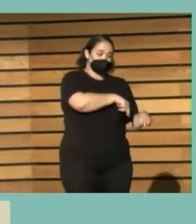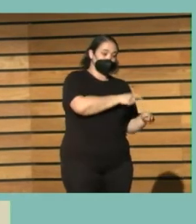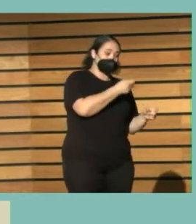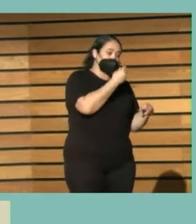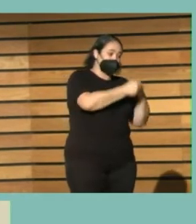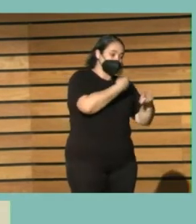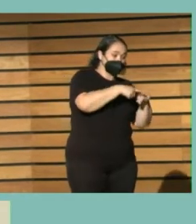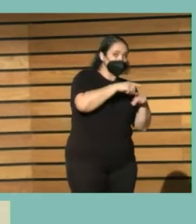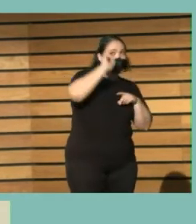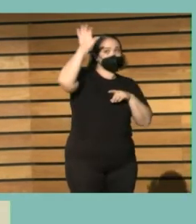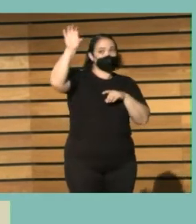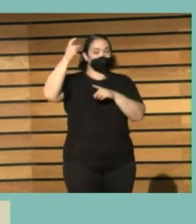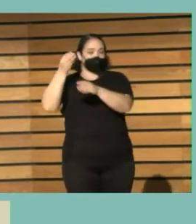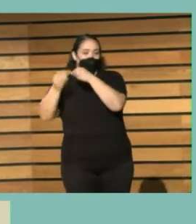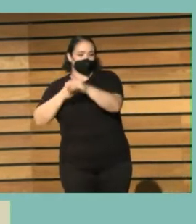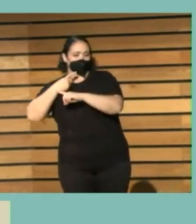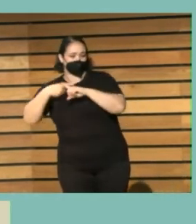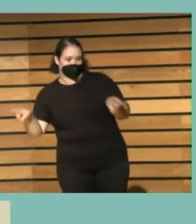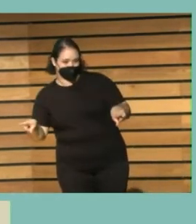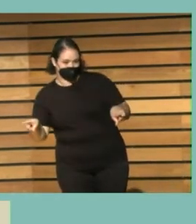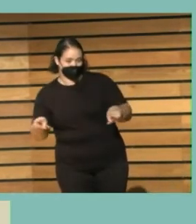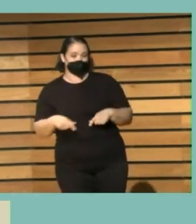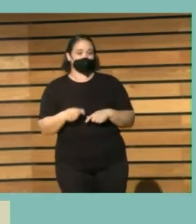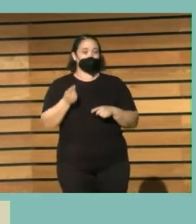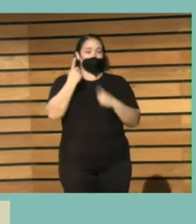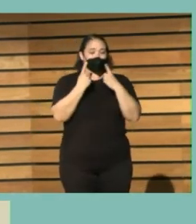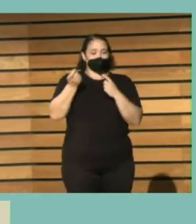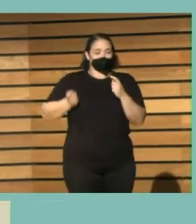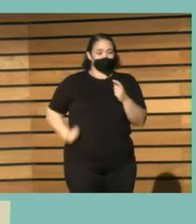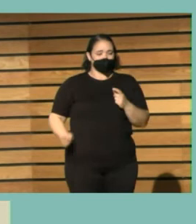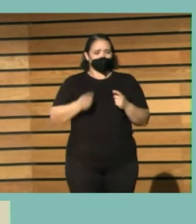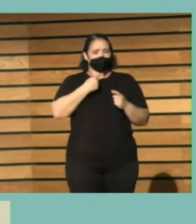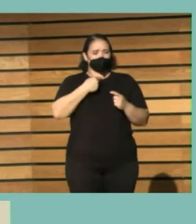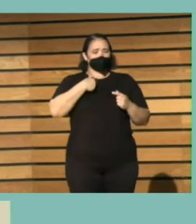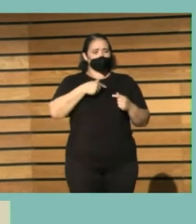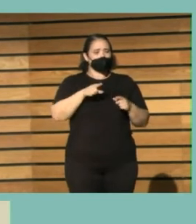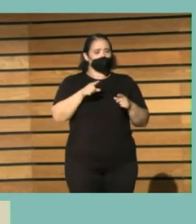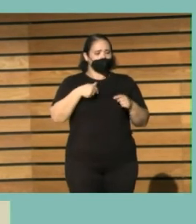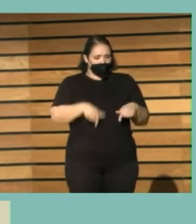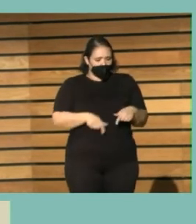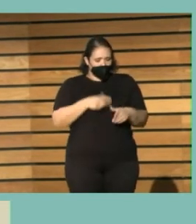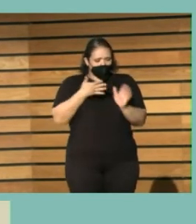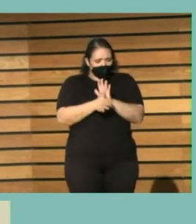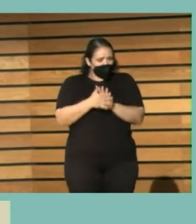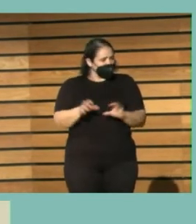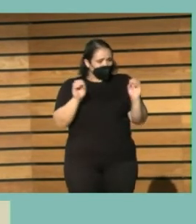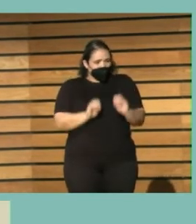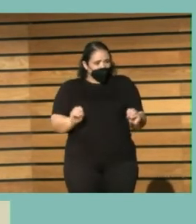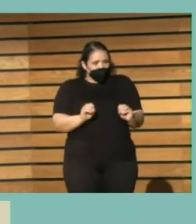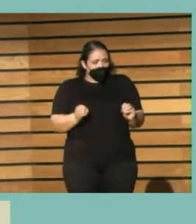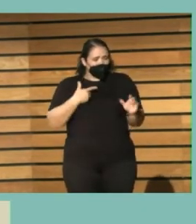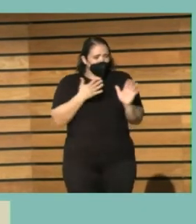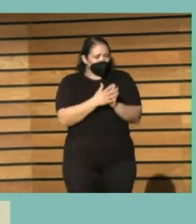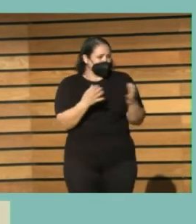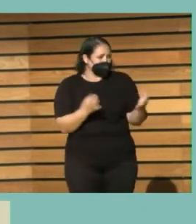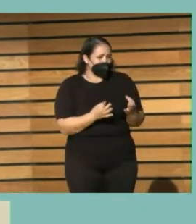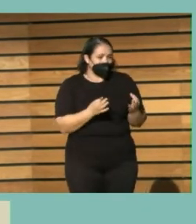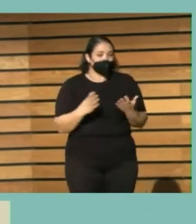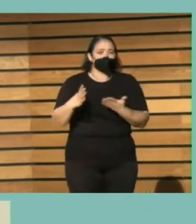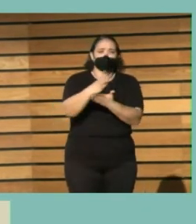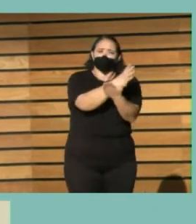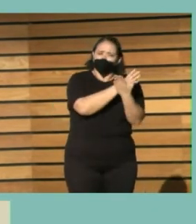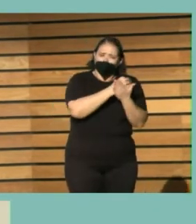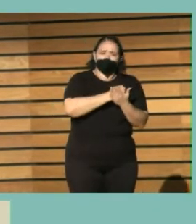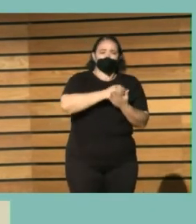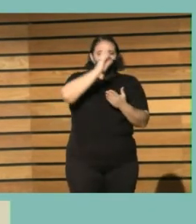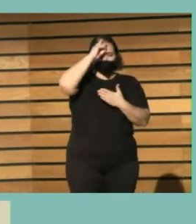podido compartir ¿no? y muchas veces hay profesionales que dicen es que nosotros no tenemos nada que explicar es que nosotros no tenemos todo el mundo tiene cosas